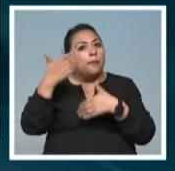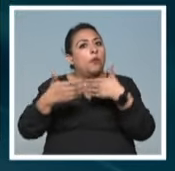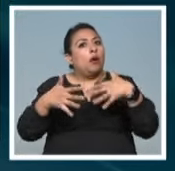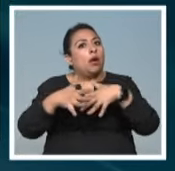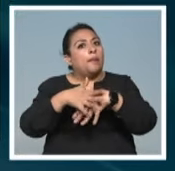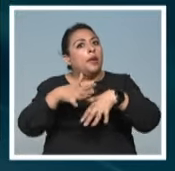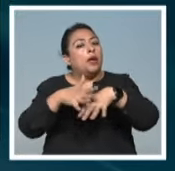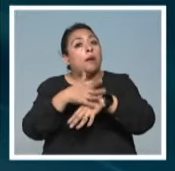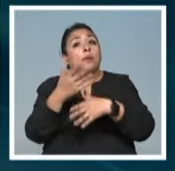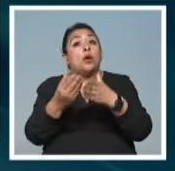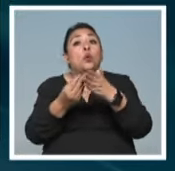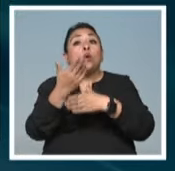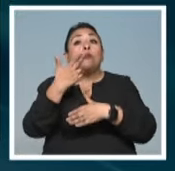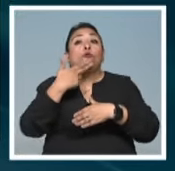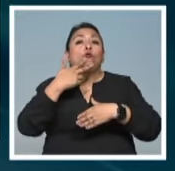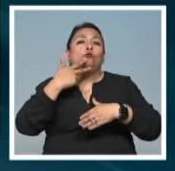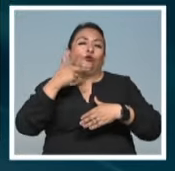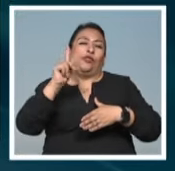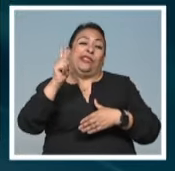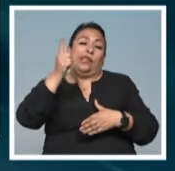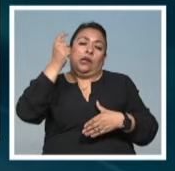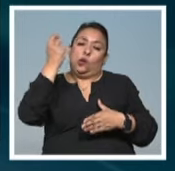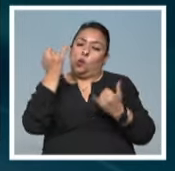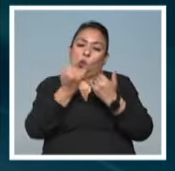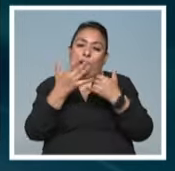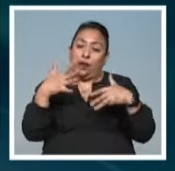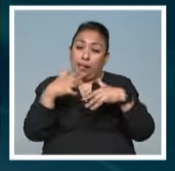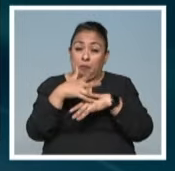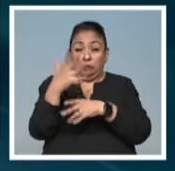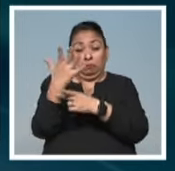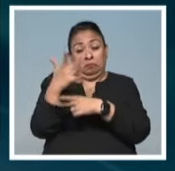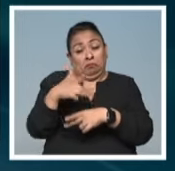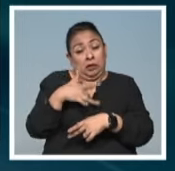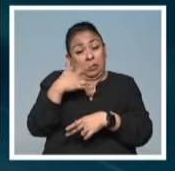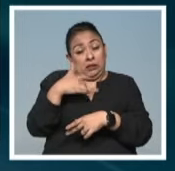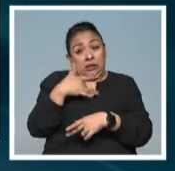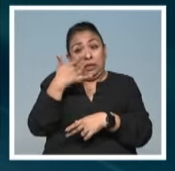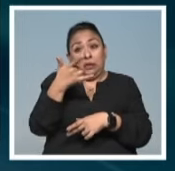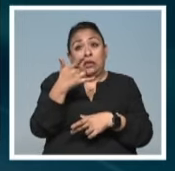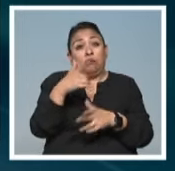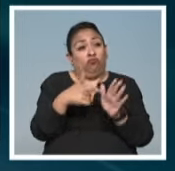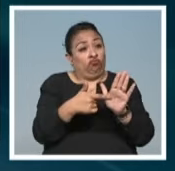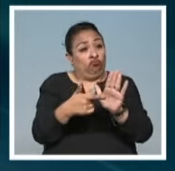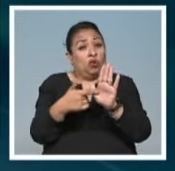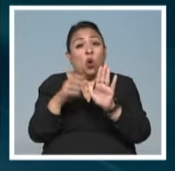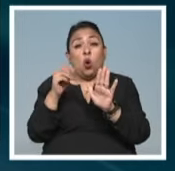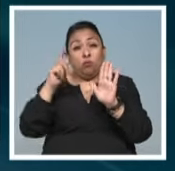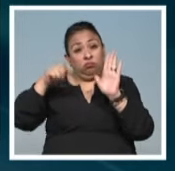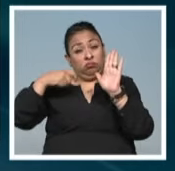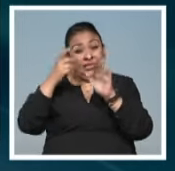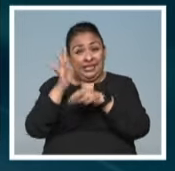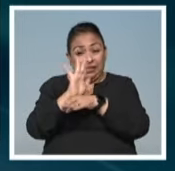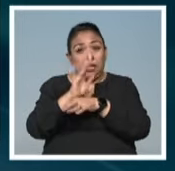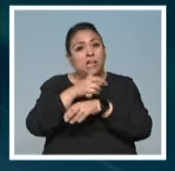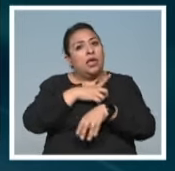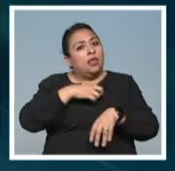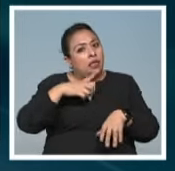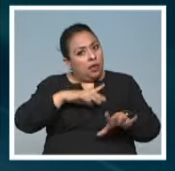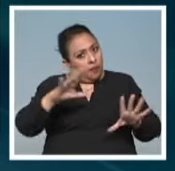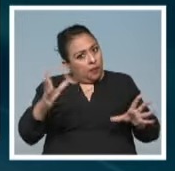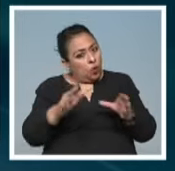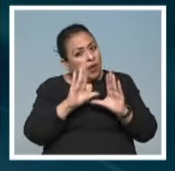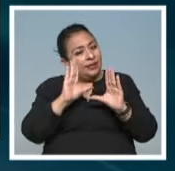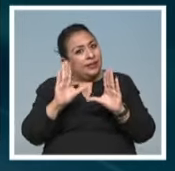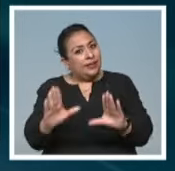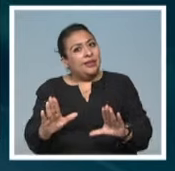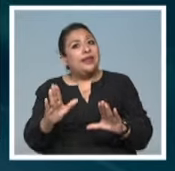y la llegada de nuevos dispositivos tecnológicos. Ella considera en este punto que tanto la exhibición como la realización de cine debe ser parte de la